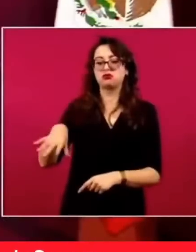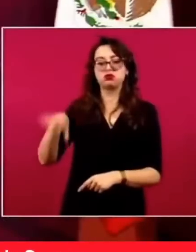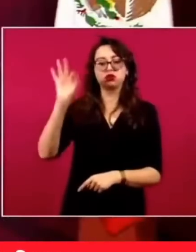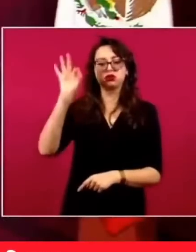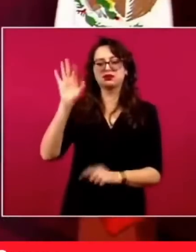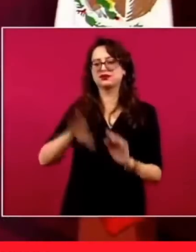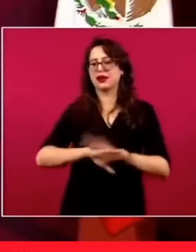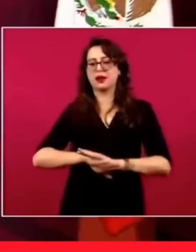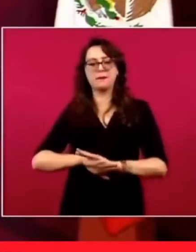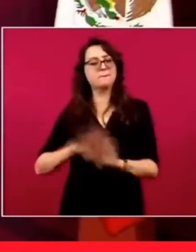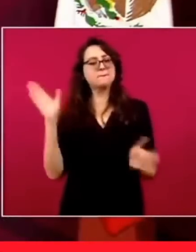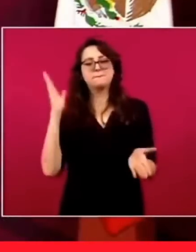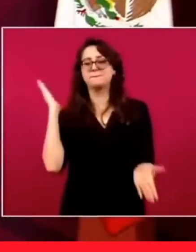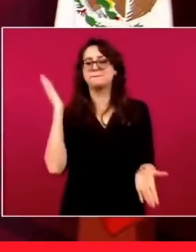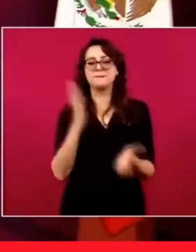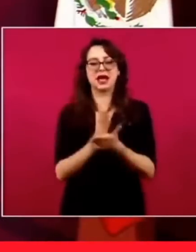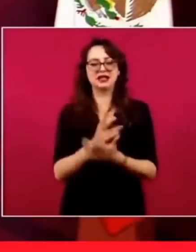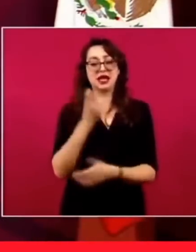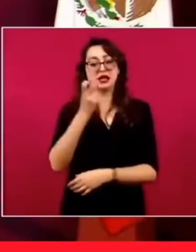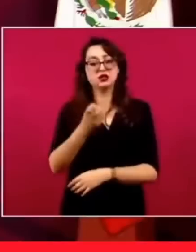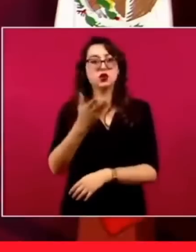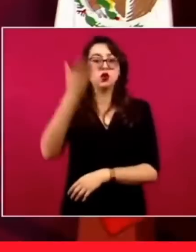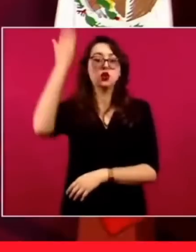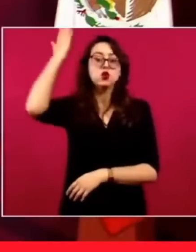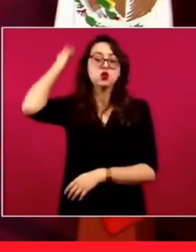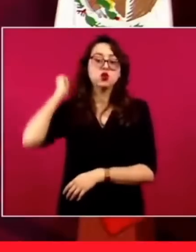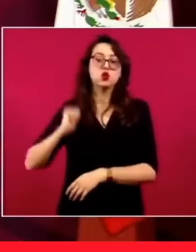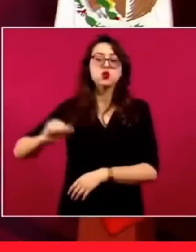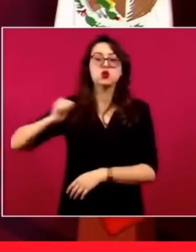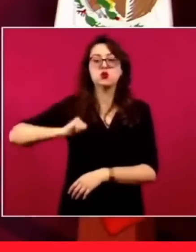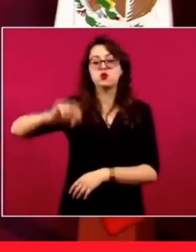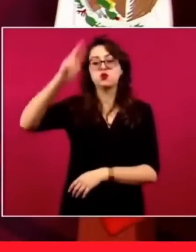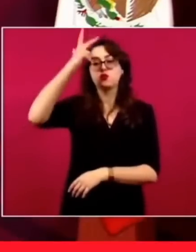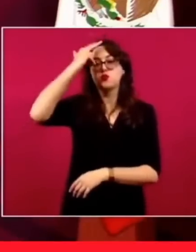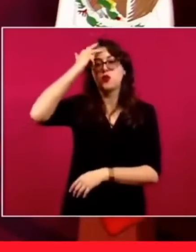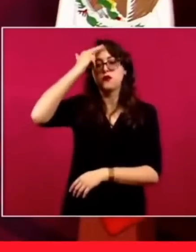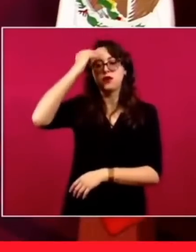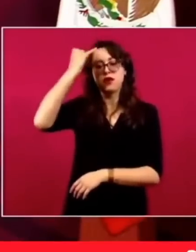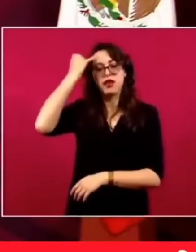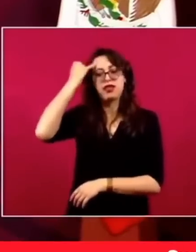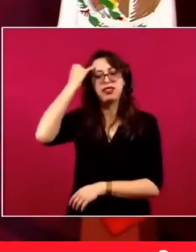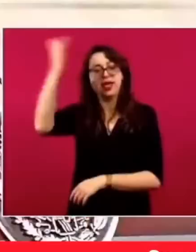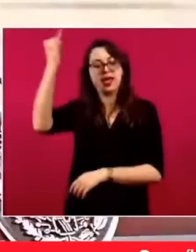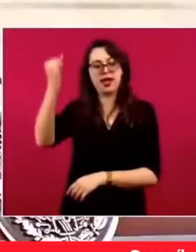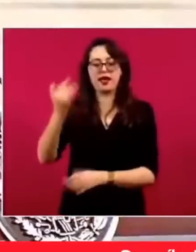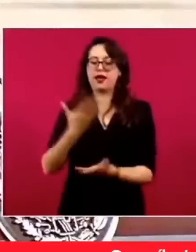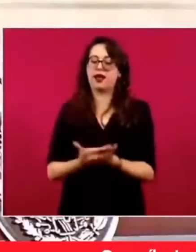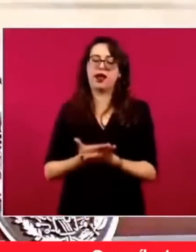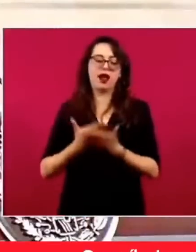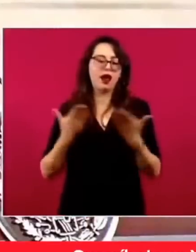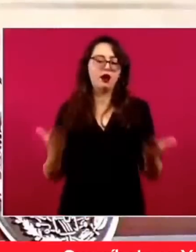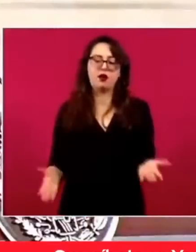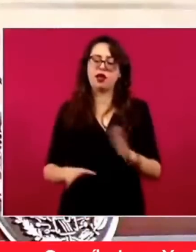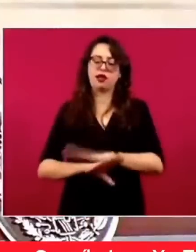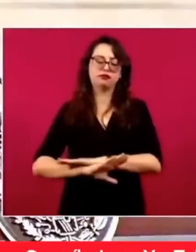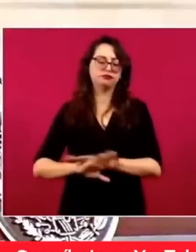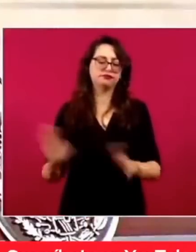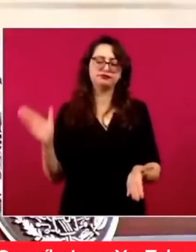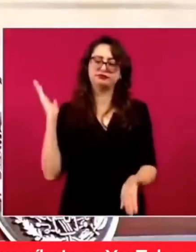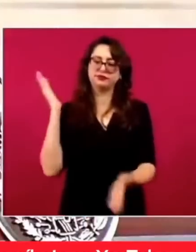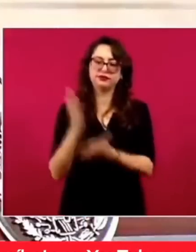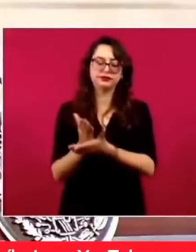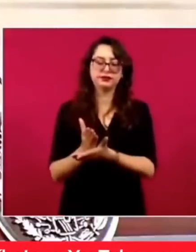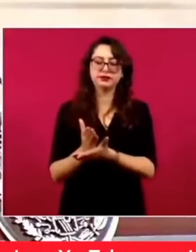Todas esas prácticas antidemocráticas, pues no debe de